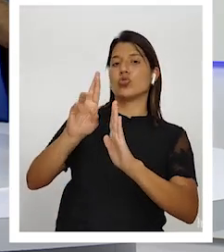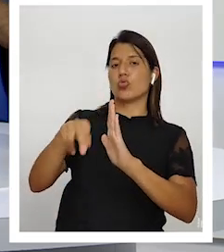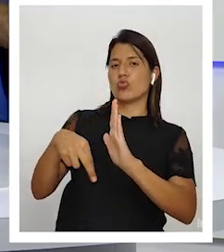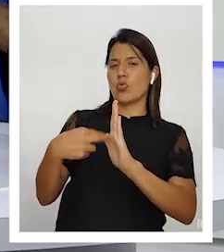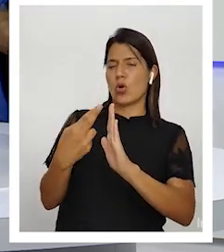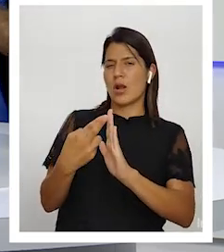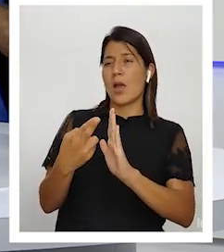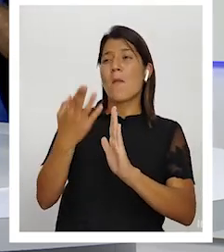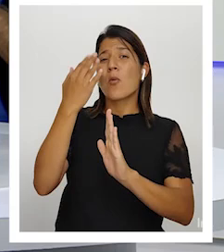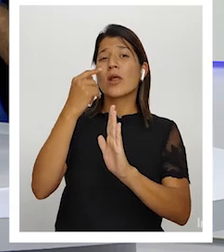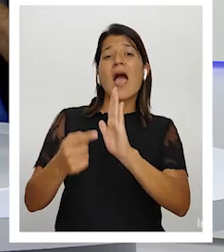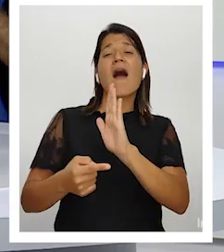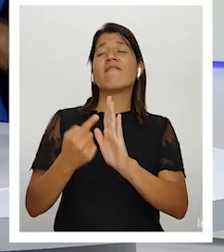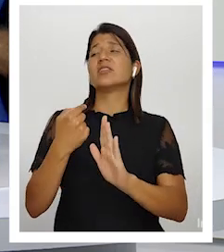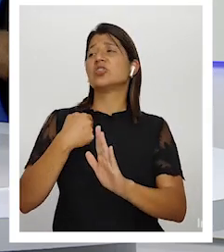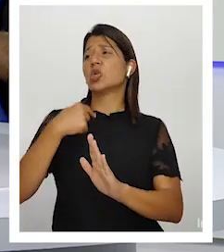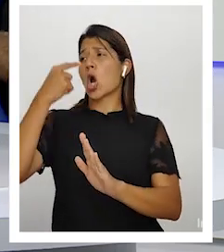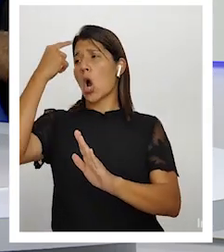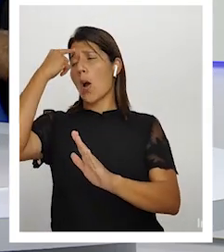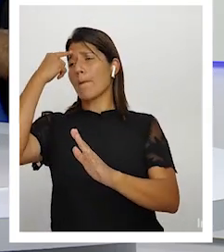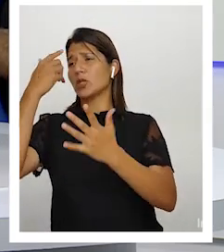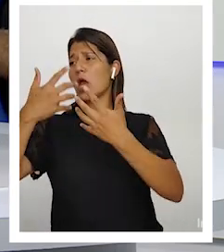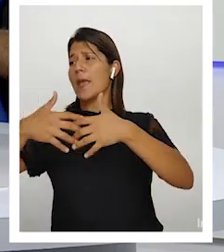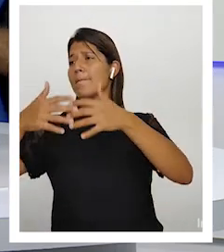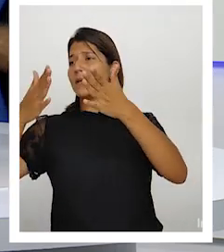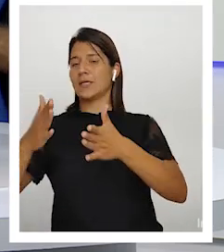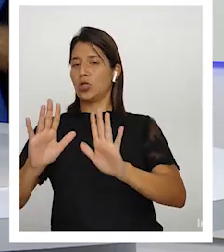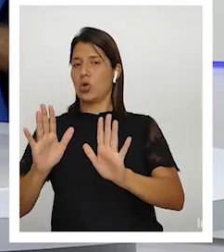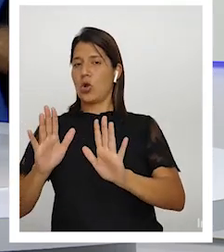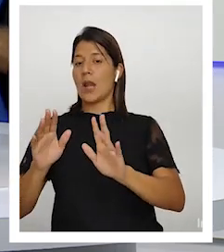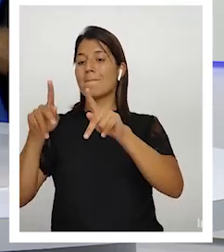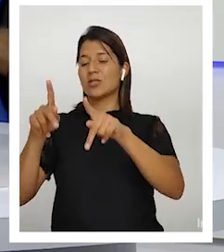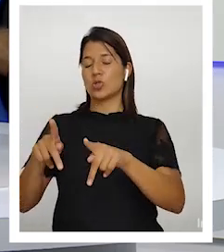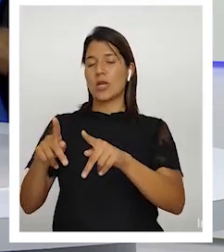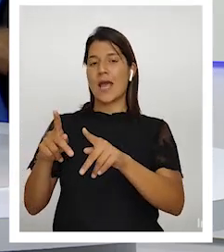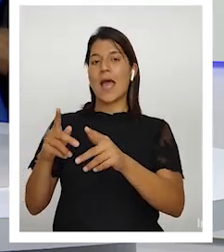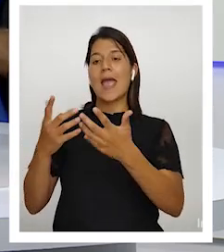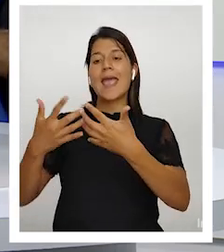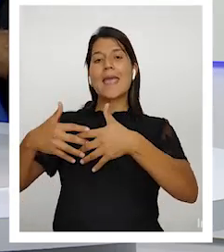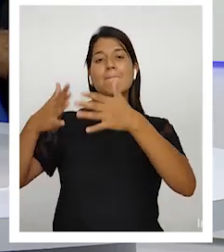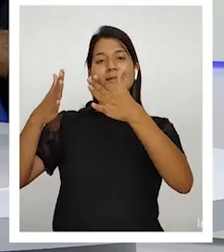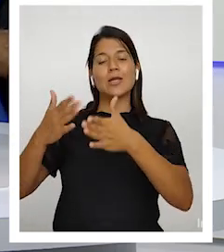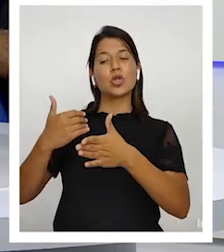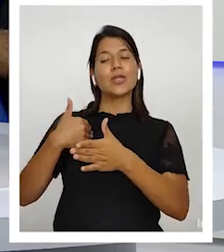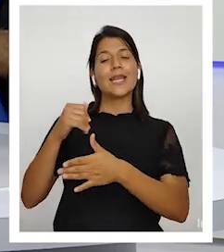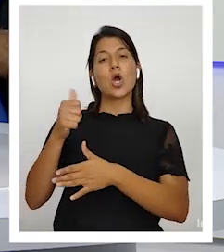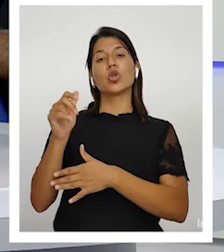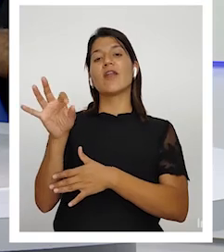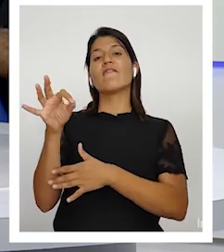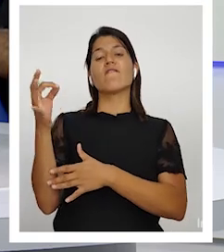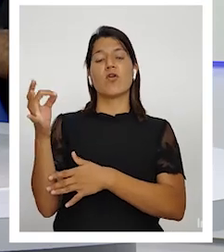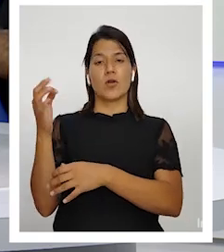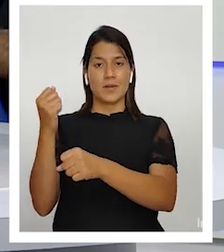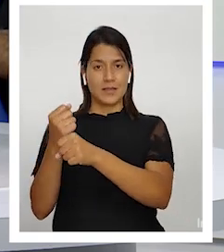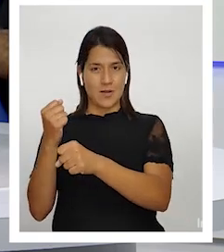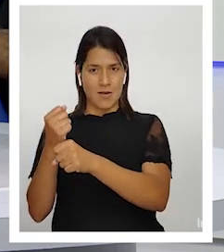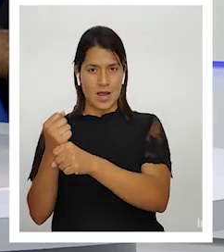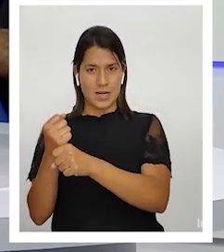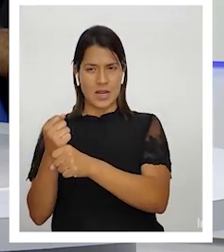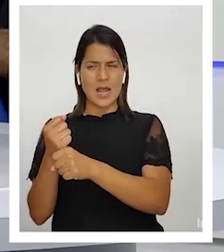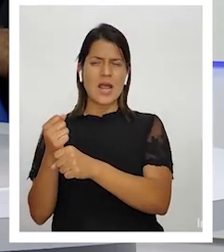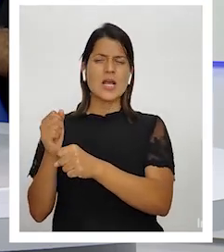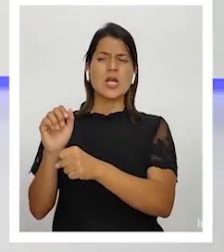soy empresario no el empresario tiene otra lógica empresario tradicional porque ahora hay empresarios modernos que